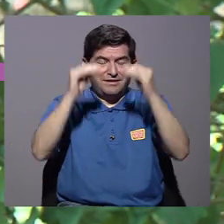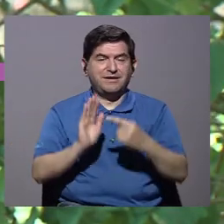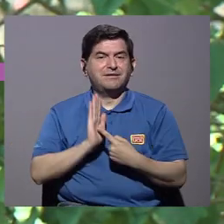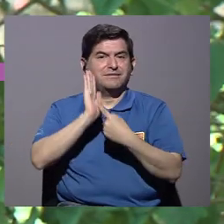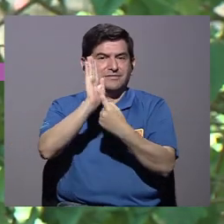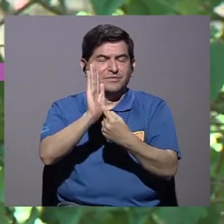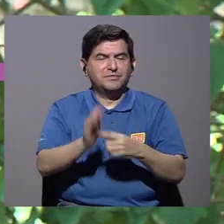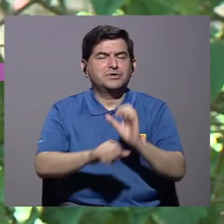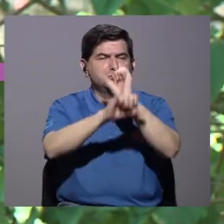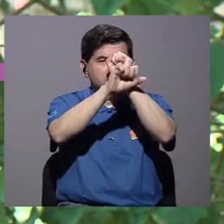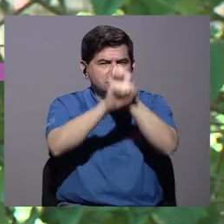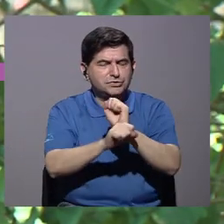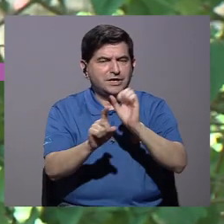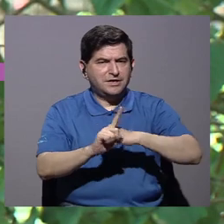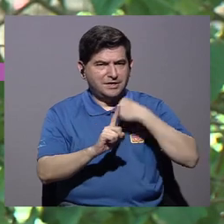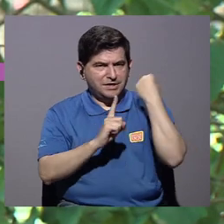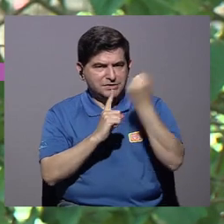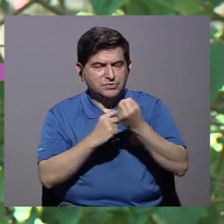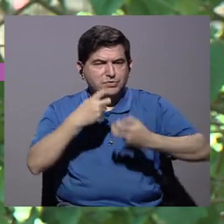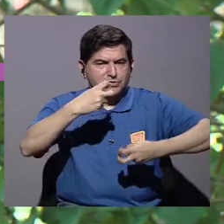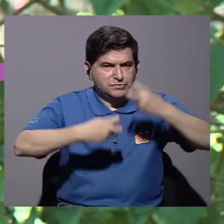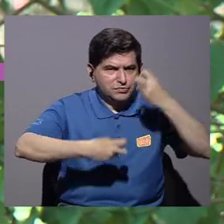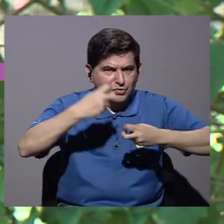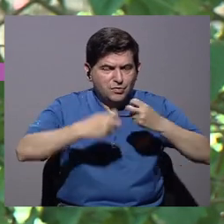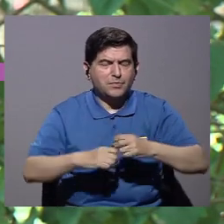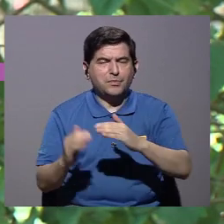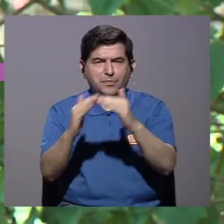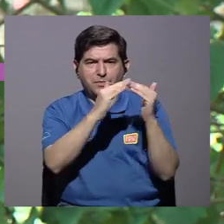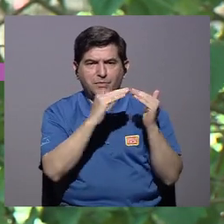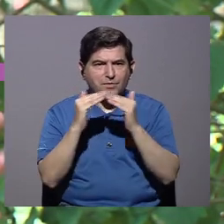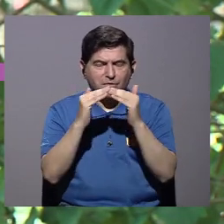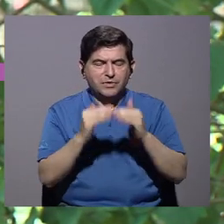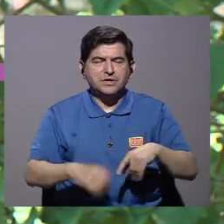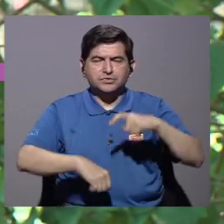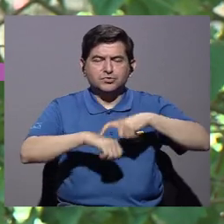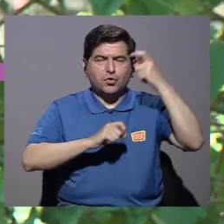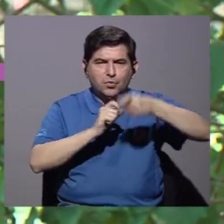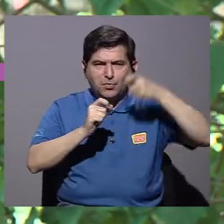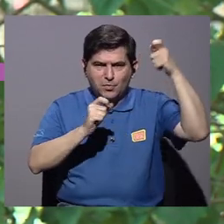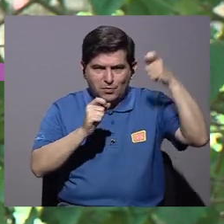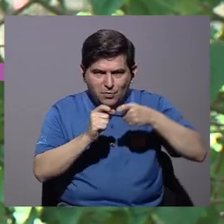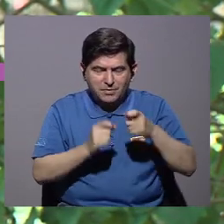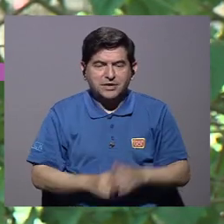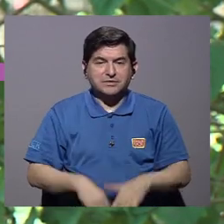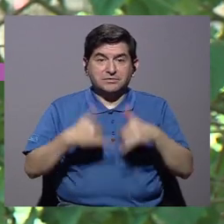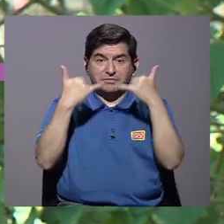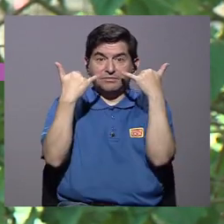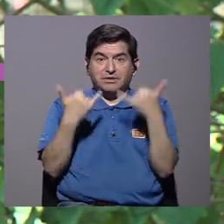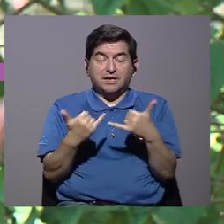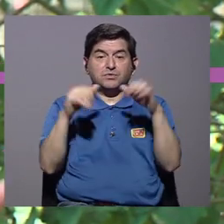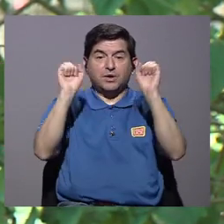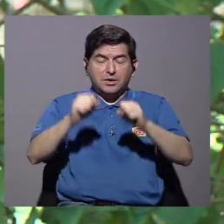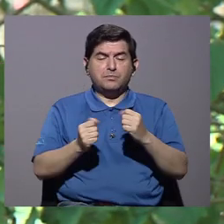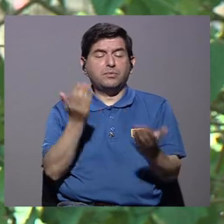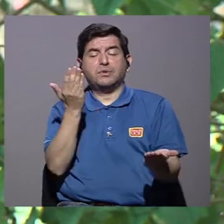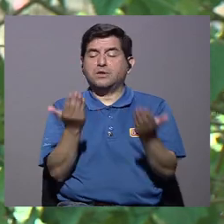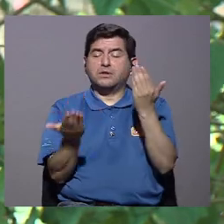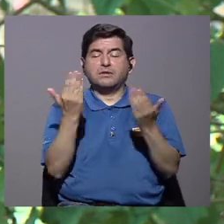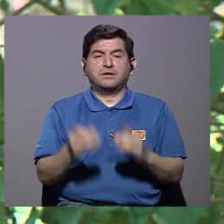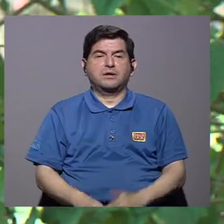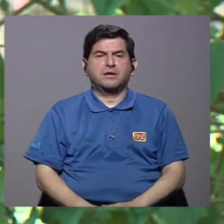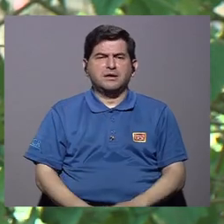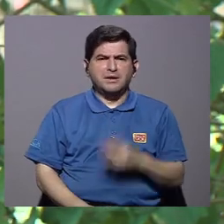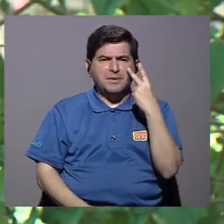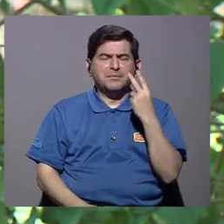nos muestra hábitos y situaciones o problemáticas de la población en un momento dado que en el presente podemos comparar